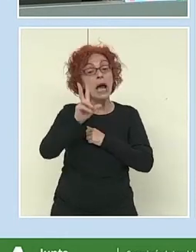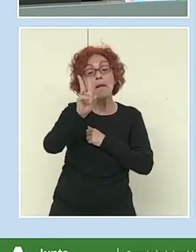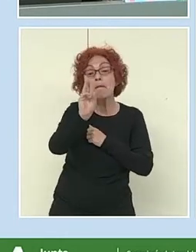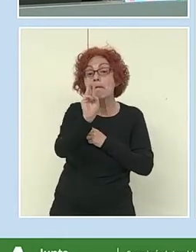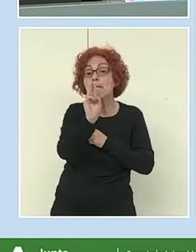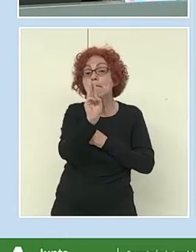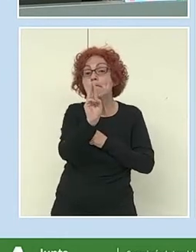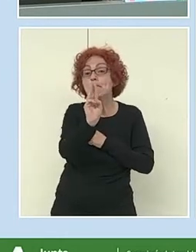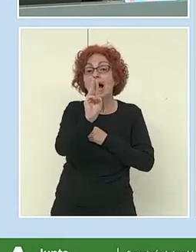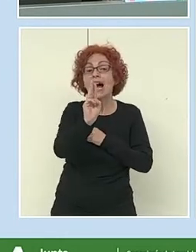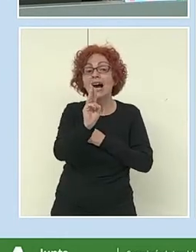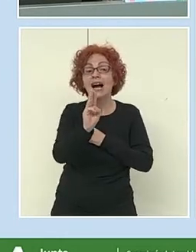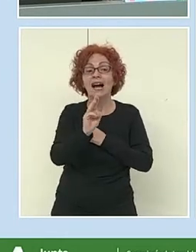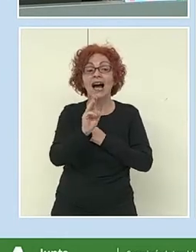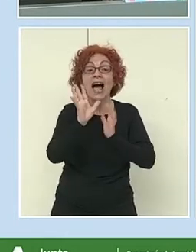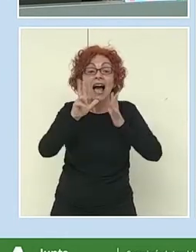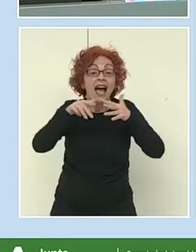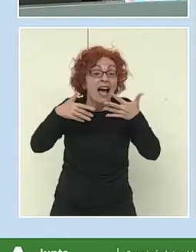¿Y ahora?